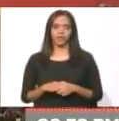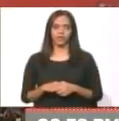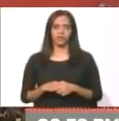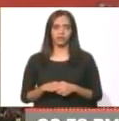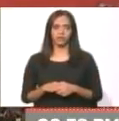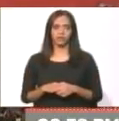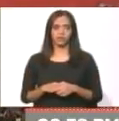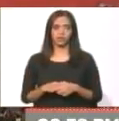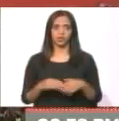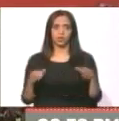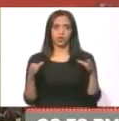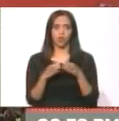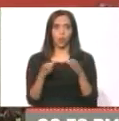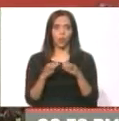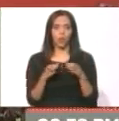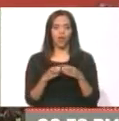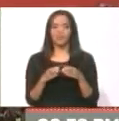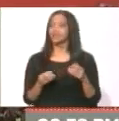juego a la derecha.